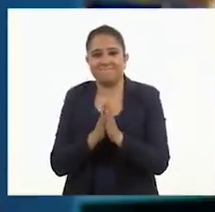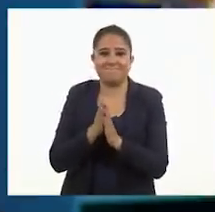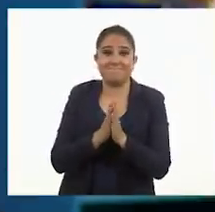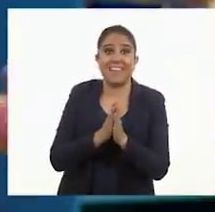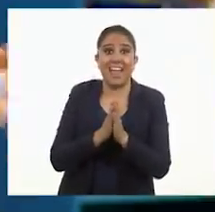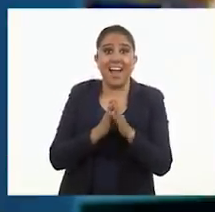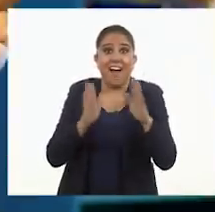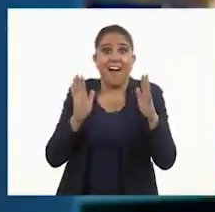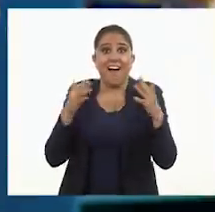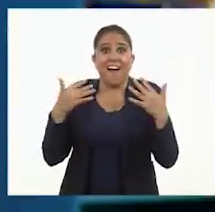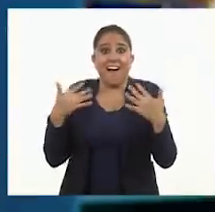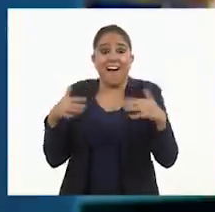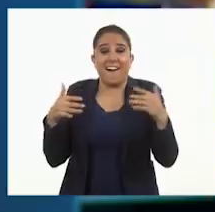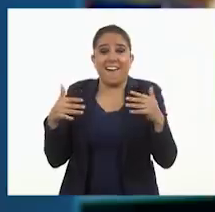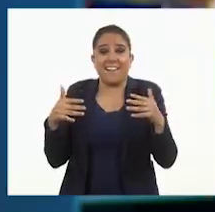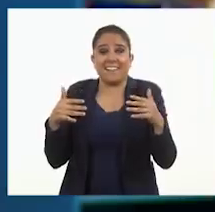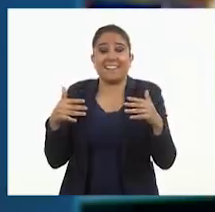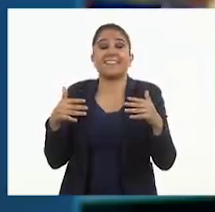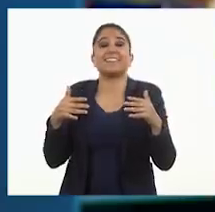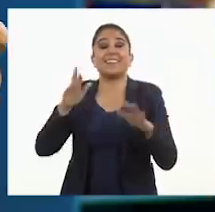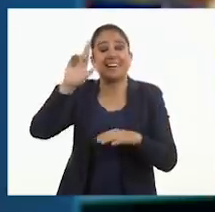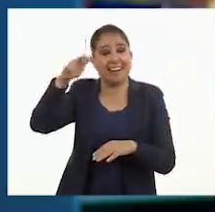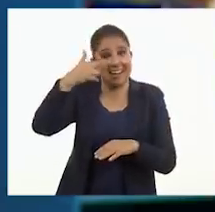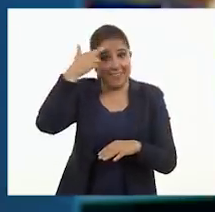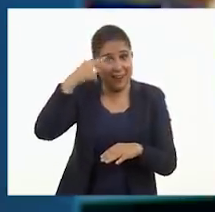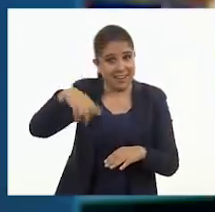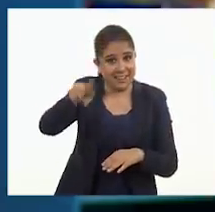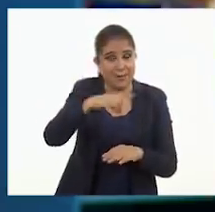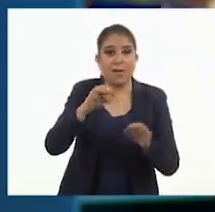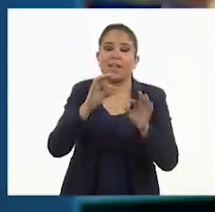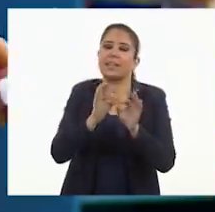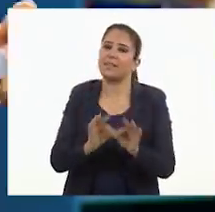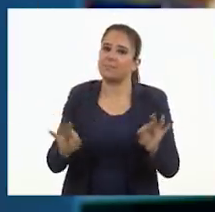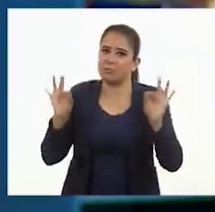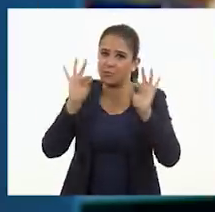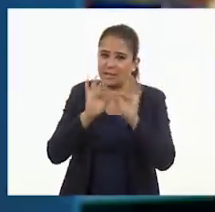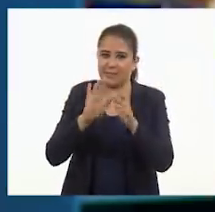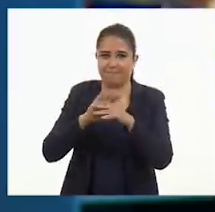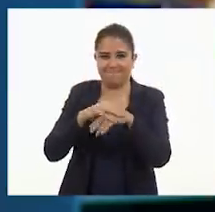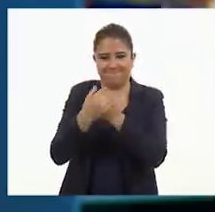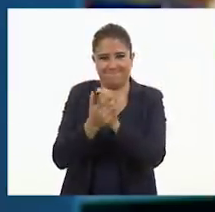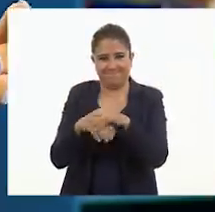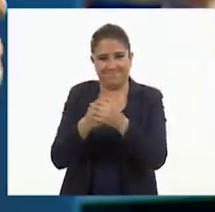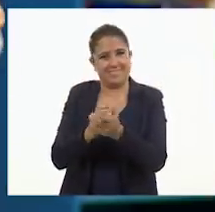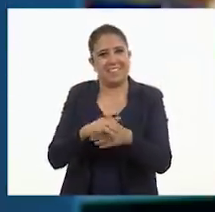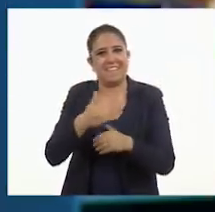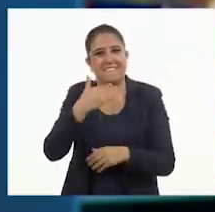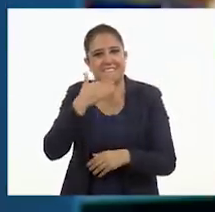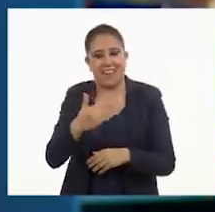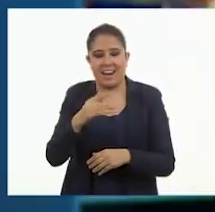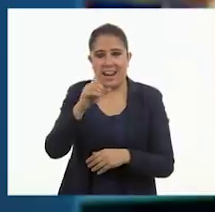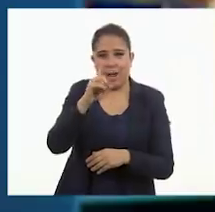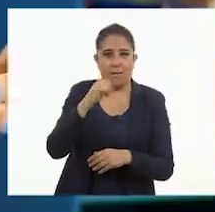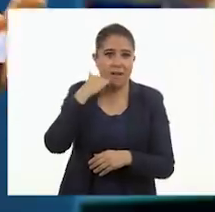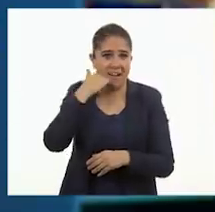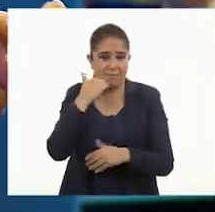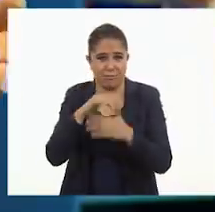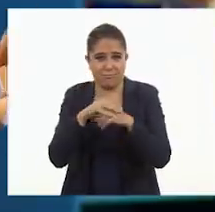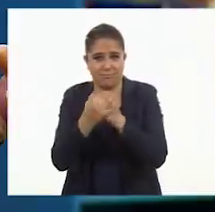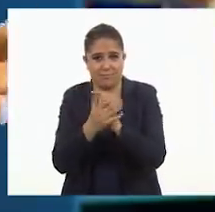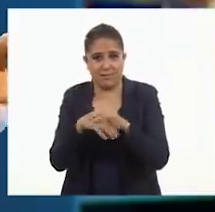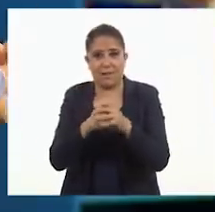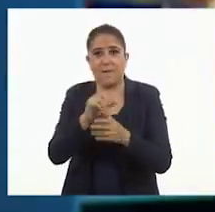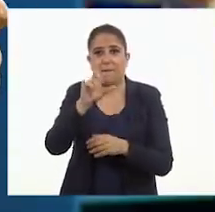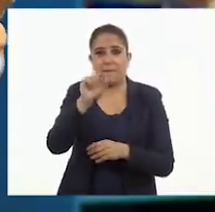¡Oh! Recuerda que es importante lavar muy bien tus manos con agua y con jabón durante